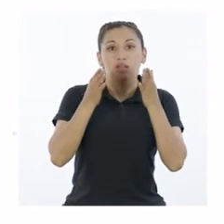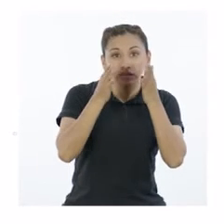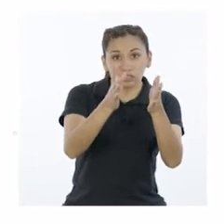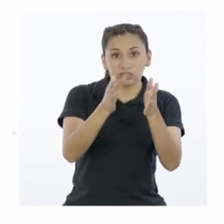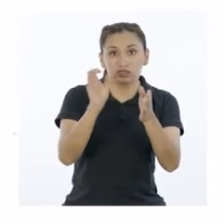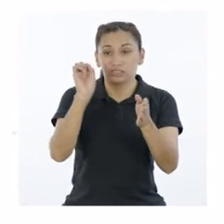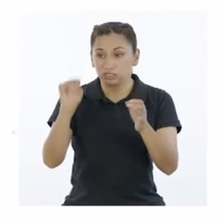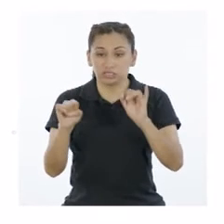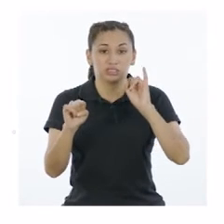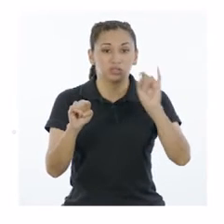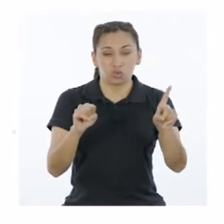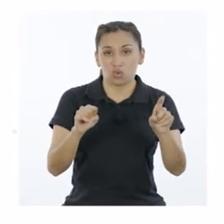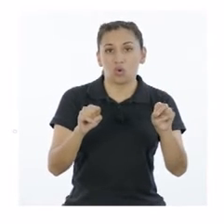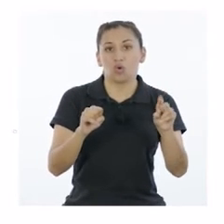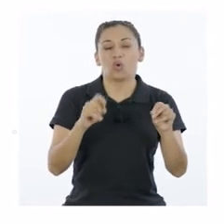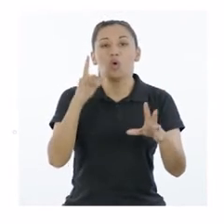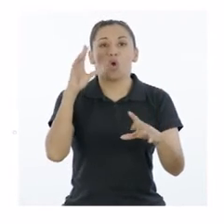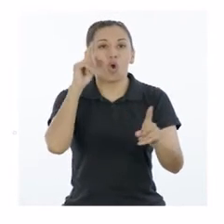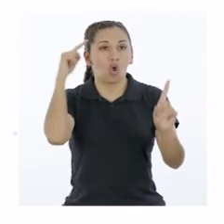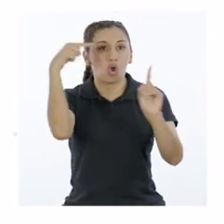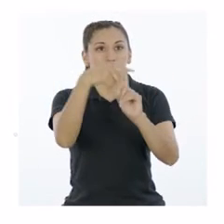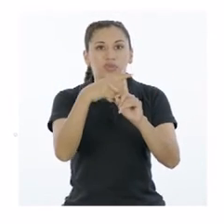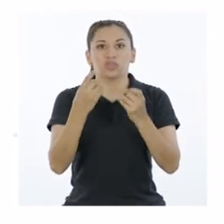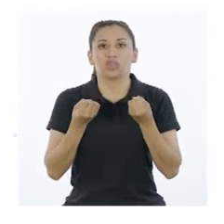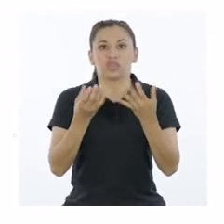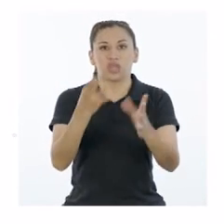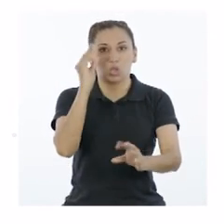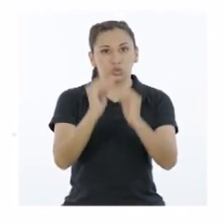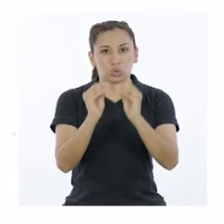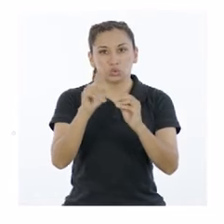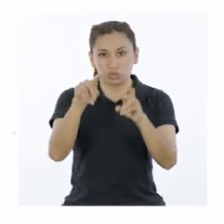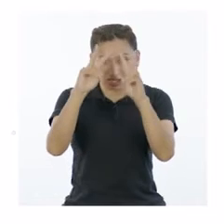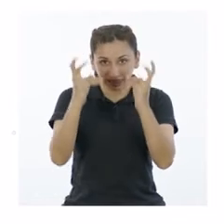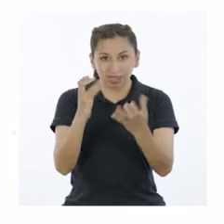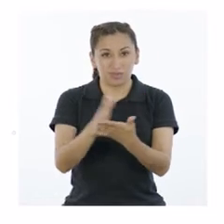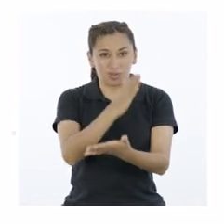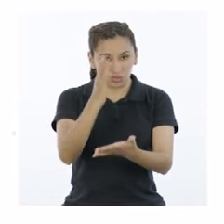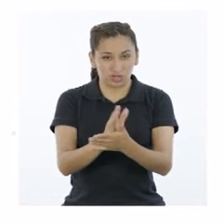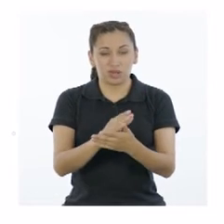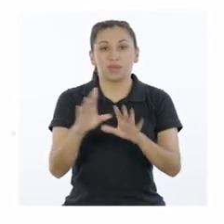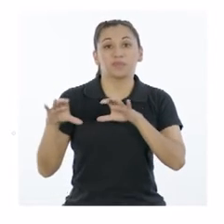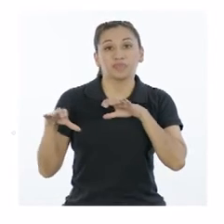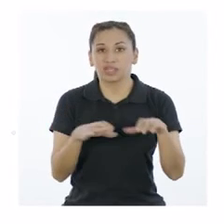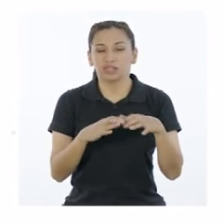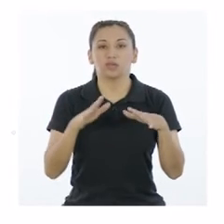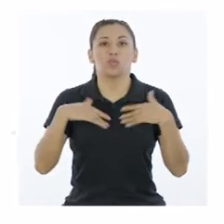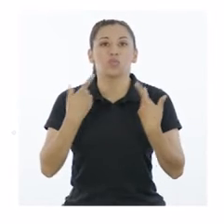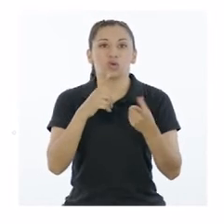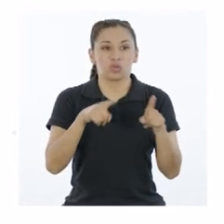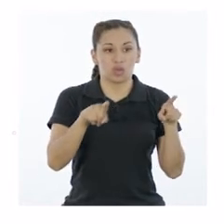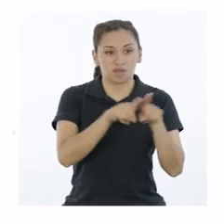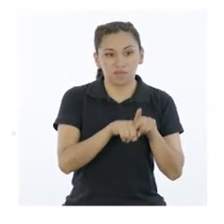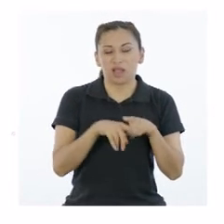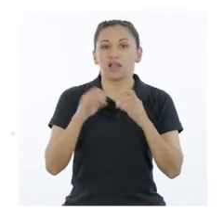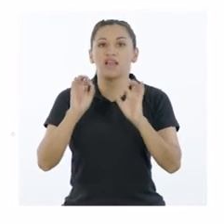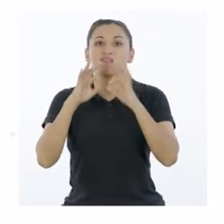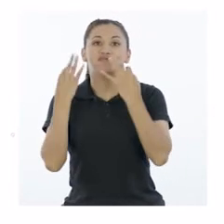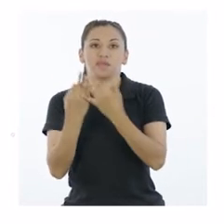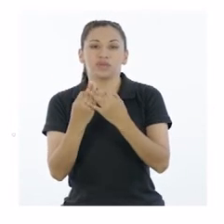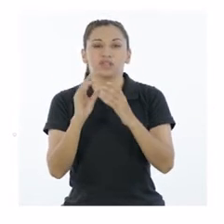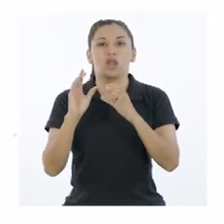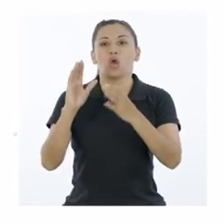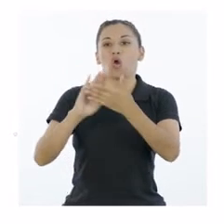directos e indirectos. Objetivos, que den solución al asunto público. Actividades, puede ser con tus padres,